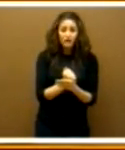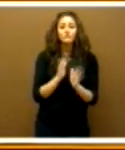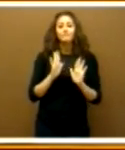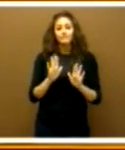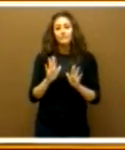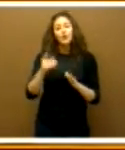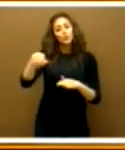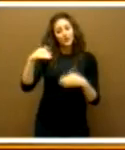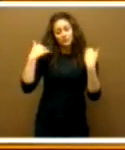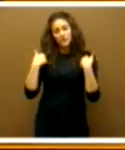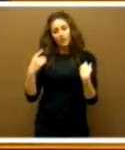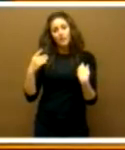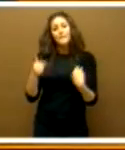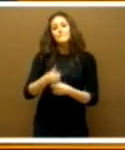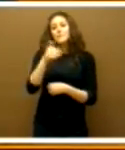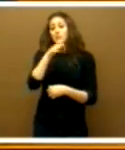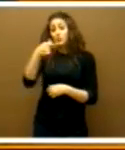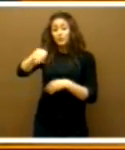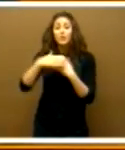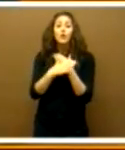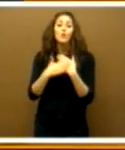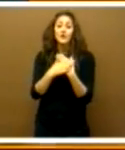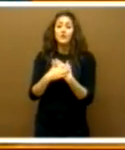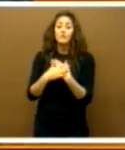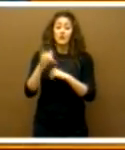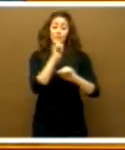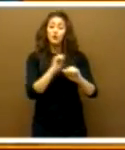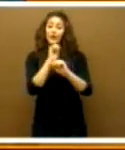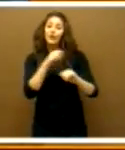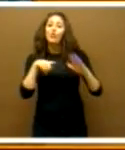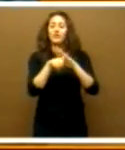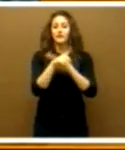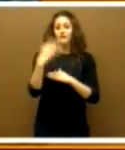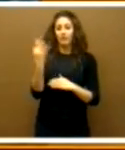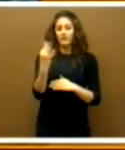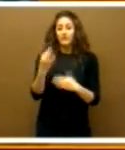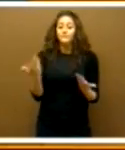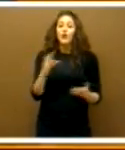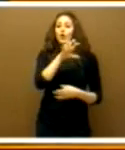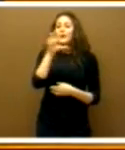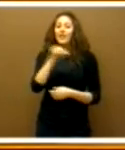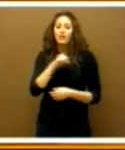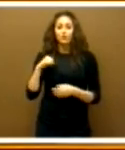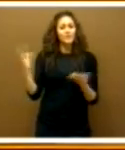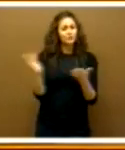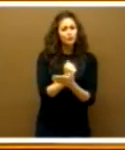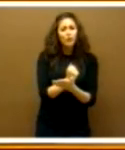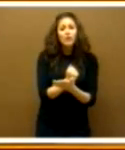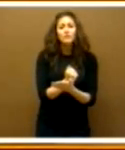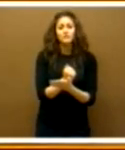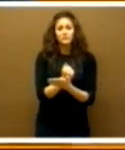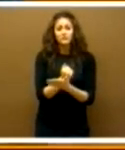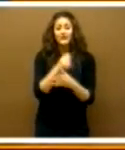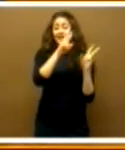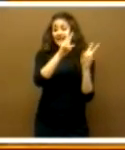y medio ustedes, como Gobierno, el desarrollar esa protección. Tanto es así que todas las comunidades autónomas han